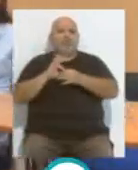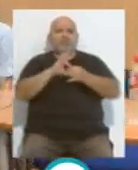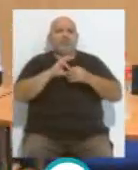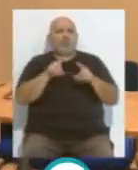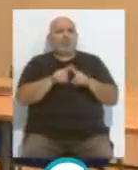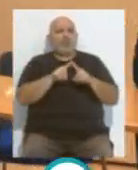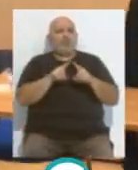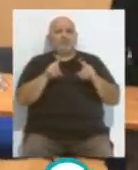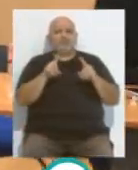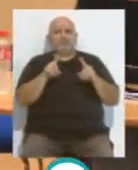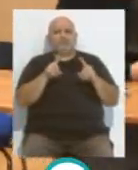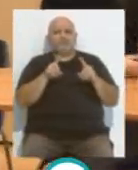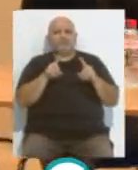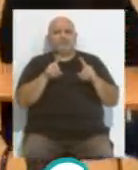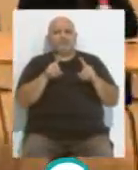bastante